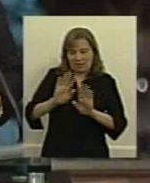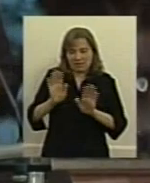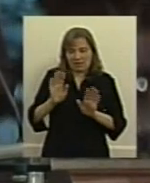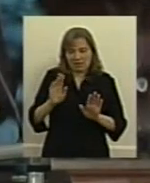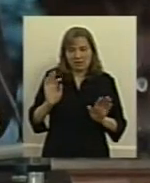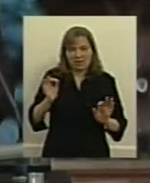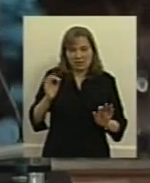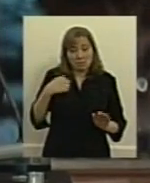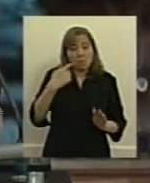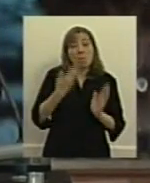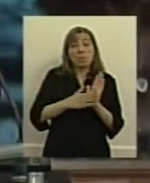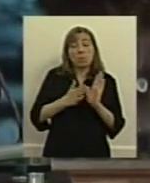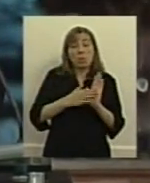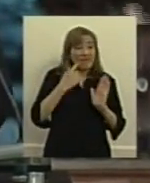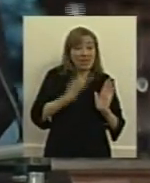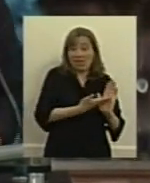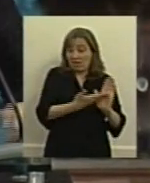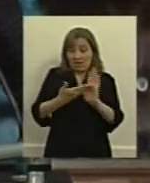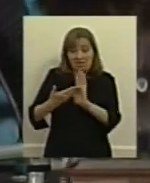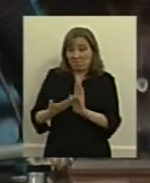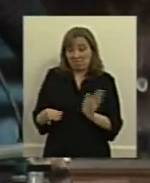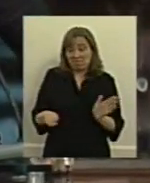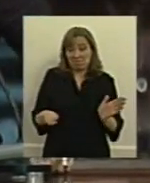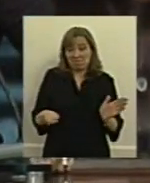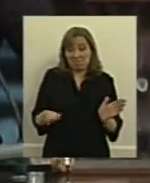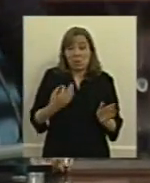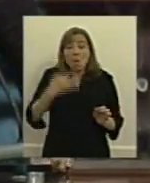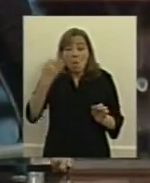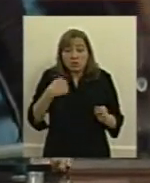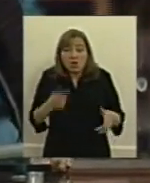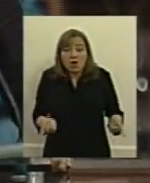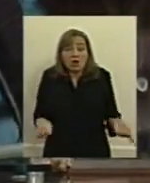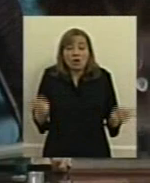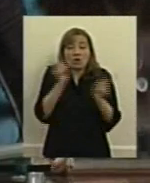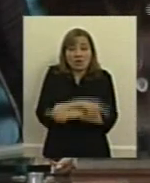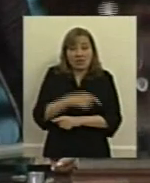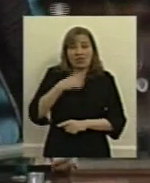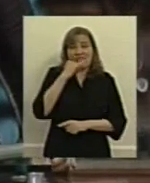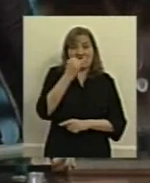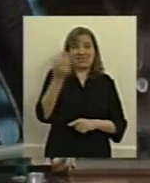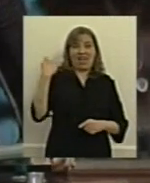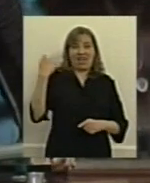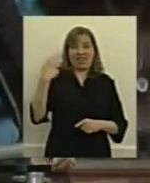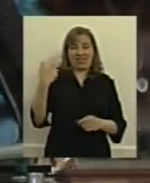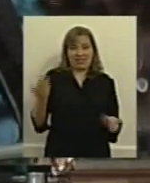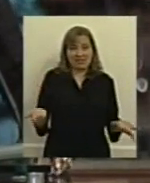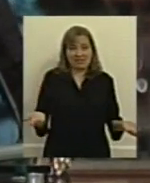más casi diría que se ha podido comprobar que era exactamente a la inversa de lo que se decía así que bueno